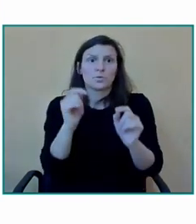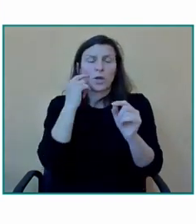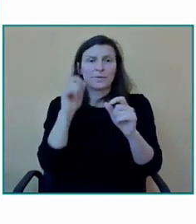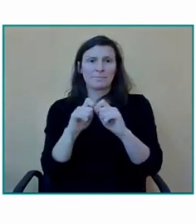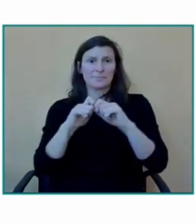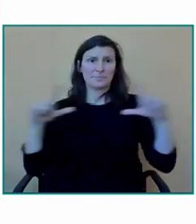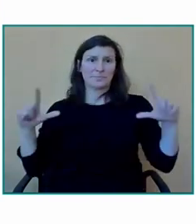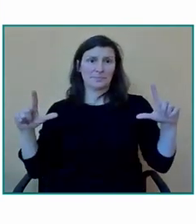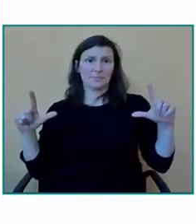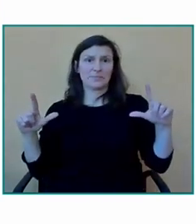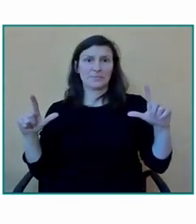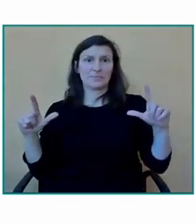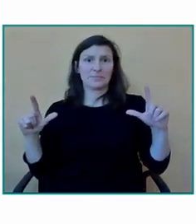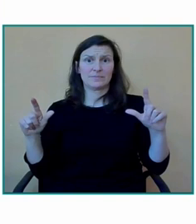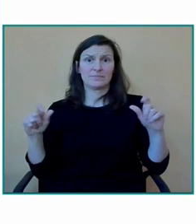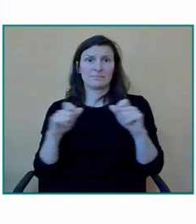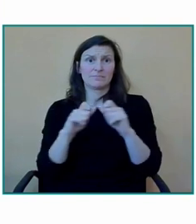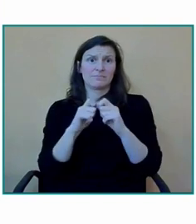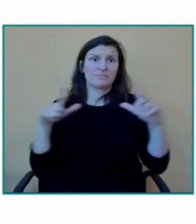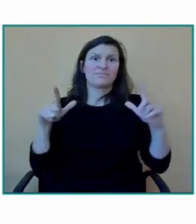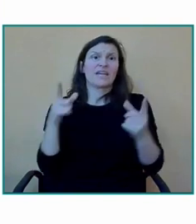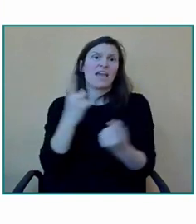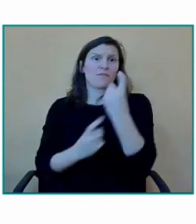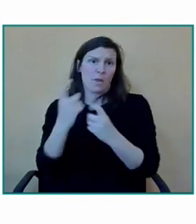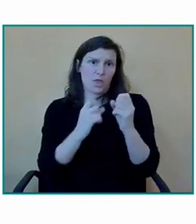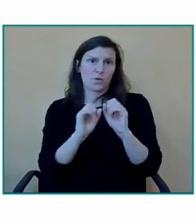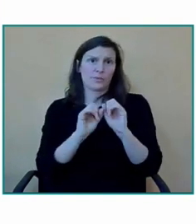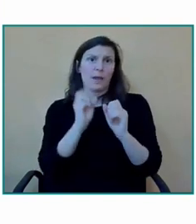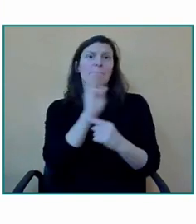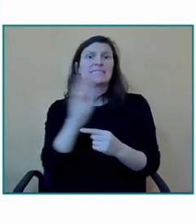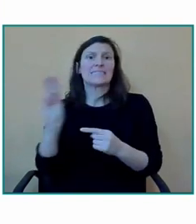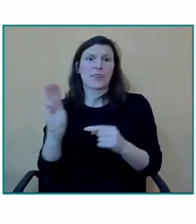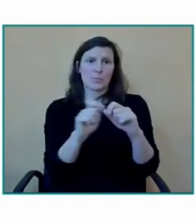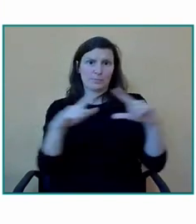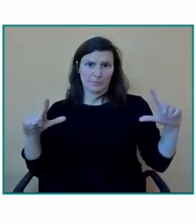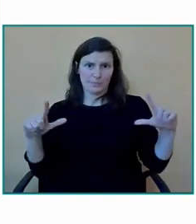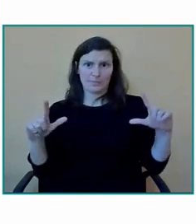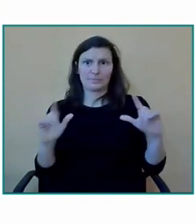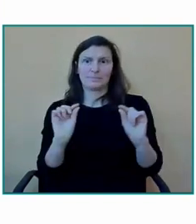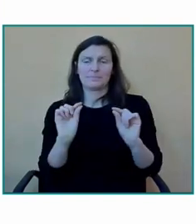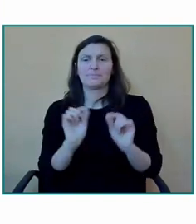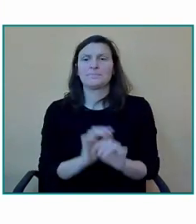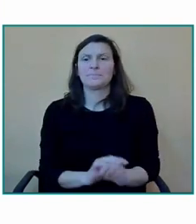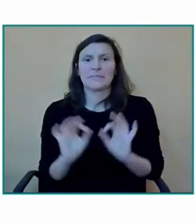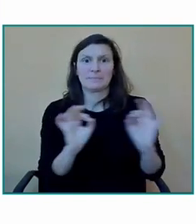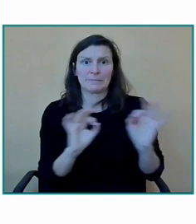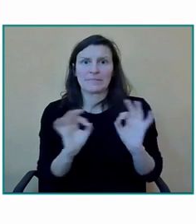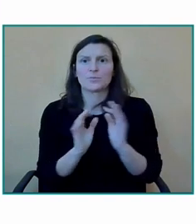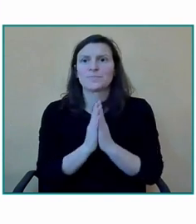permiso a presentar la pantalla que teníamos prevista esta presentación